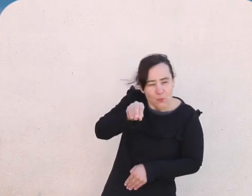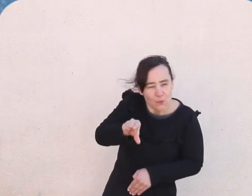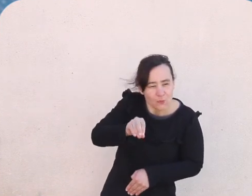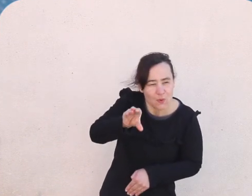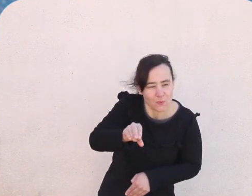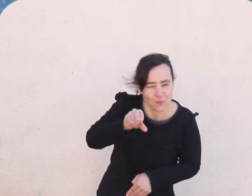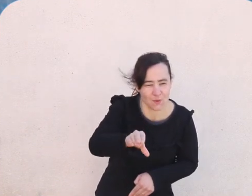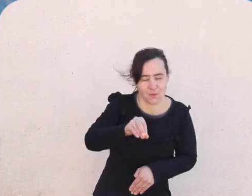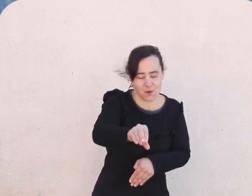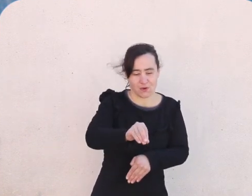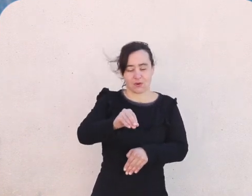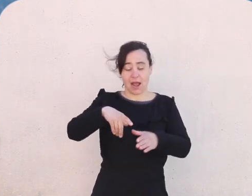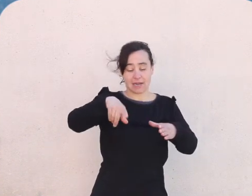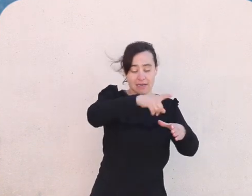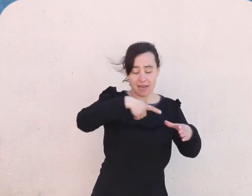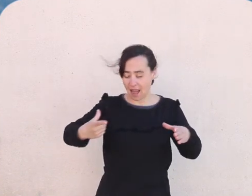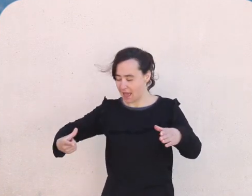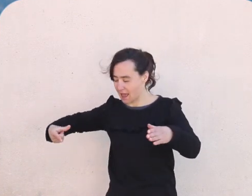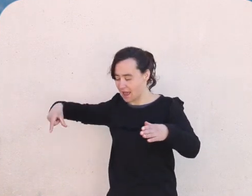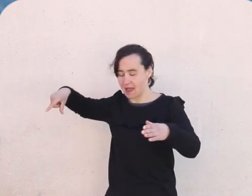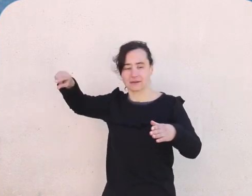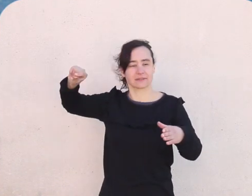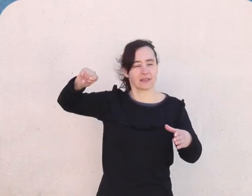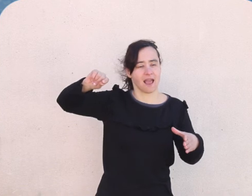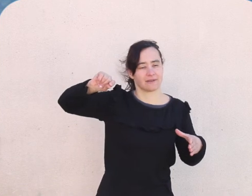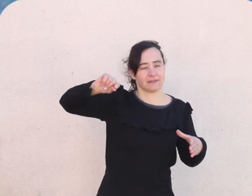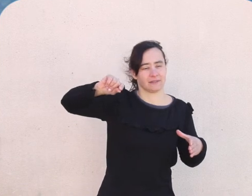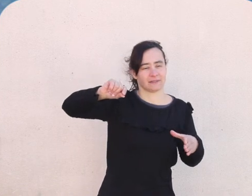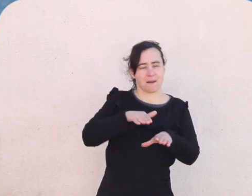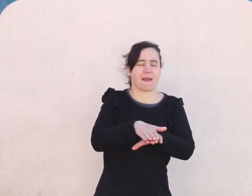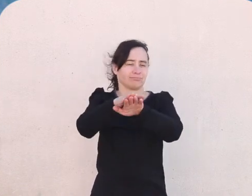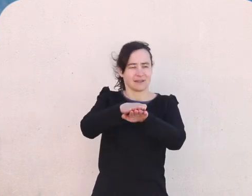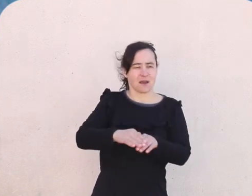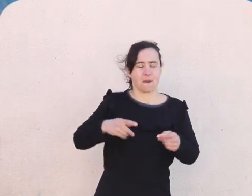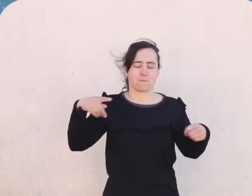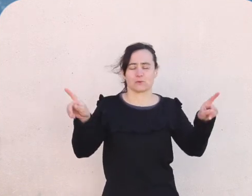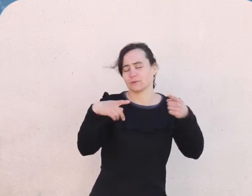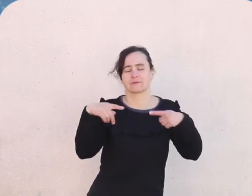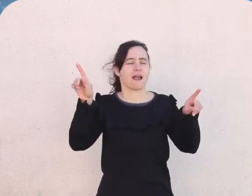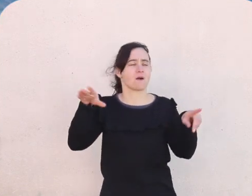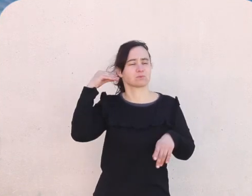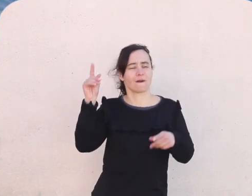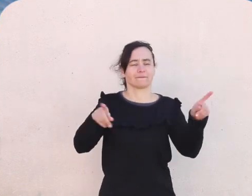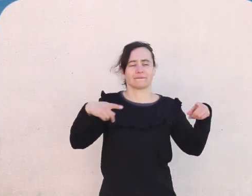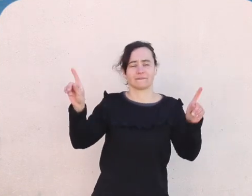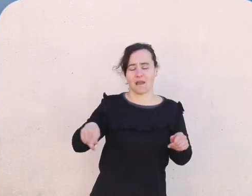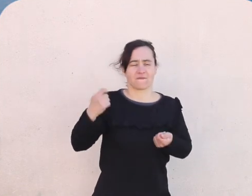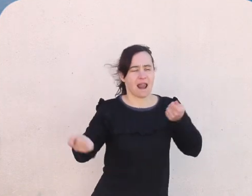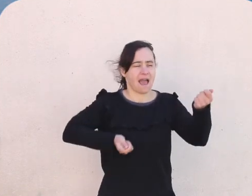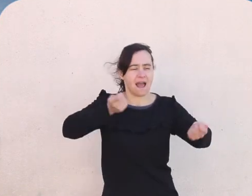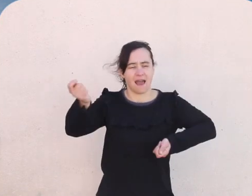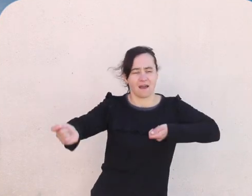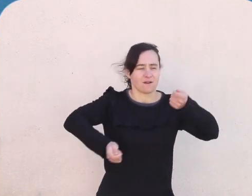todos bailaron y festejaron durante tres días seguidos en el fondo del río Uruguay. Desde